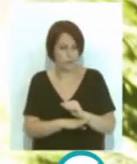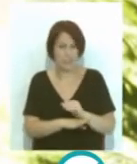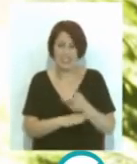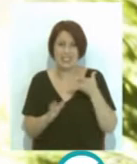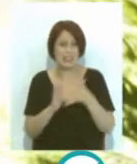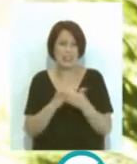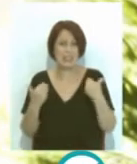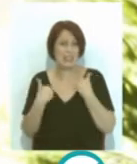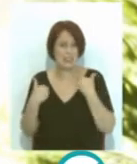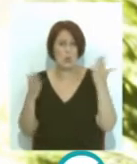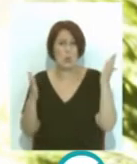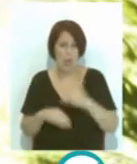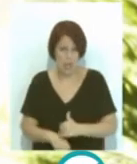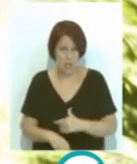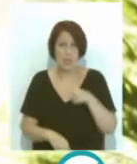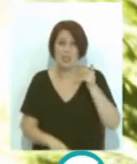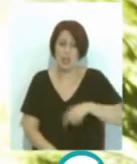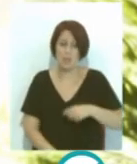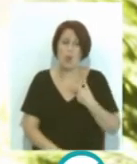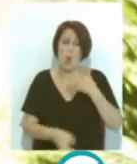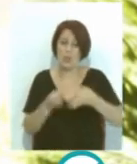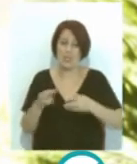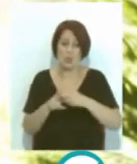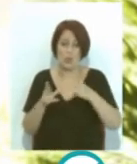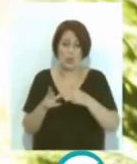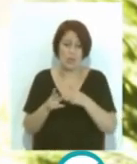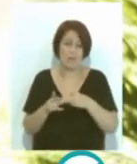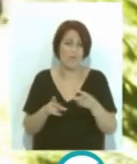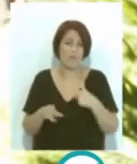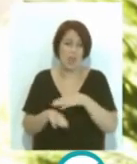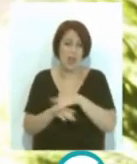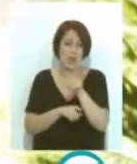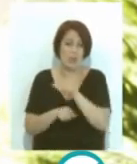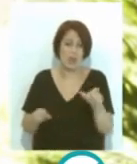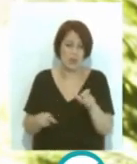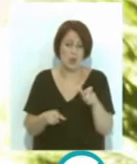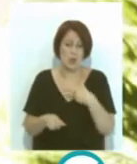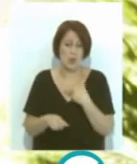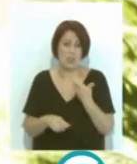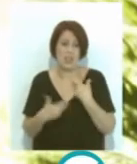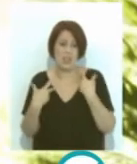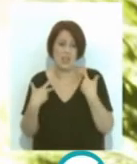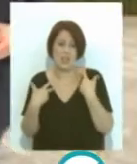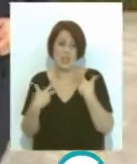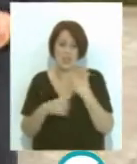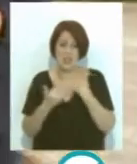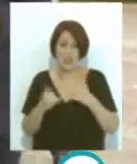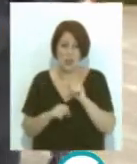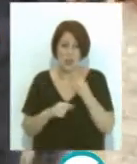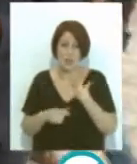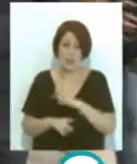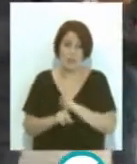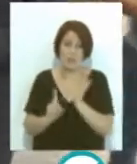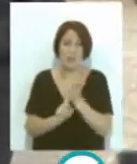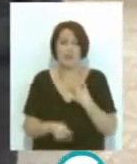irresponsabilidad por mi parte y una falta de justicia social hacia las personas que más están padeciendo la crisis. El rector